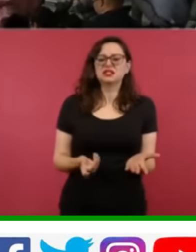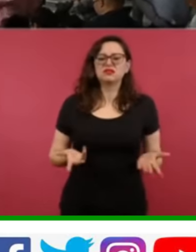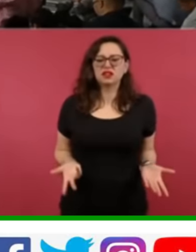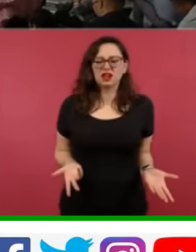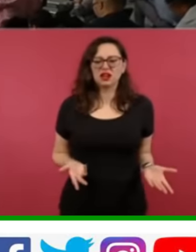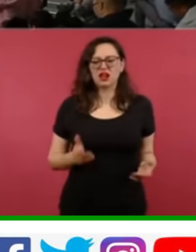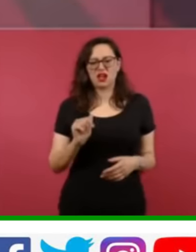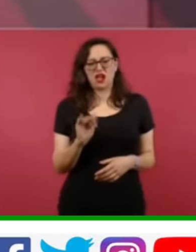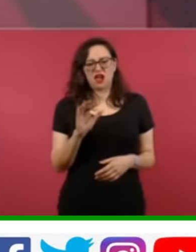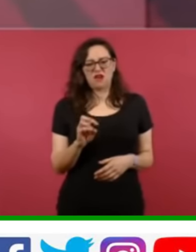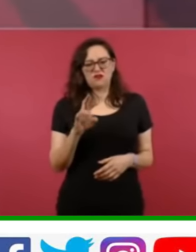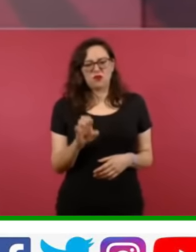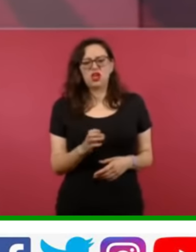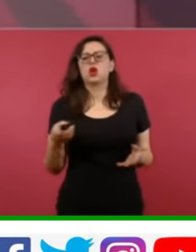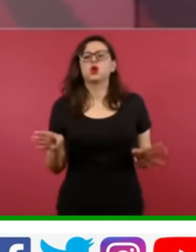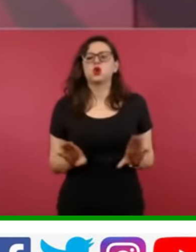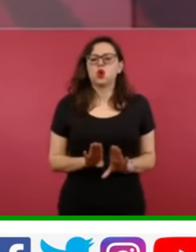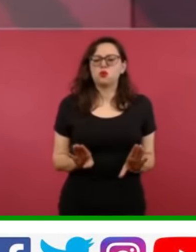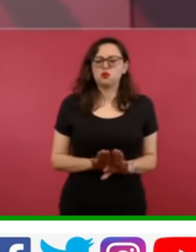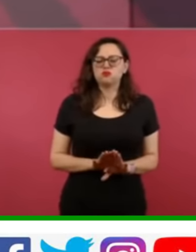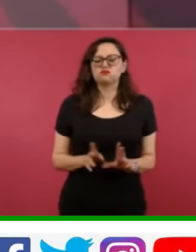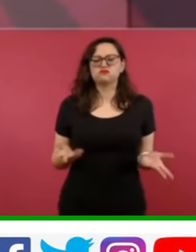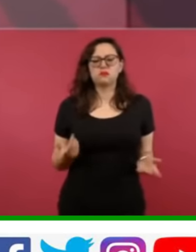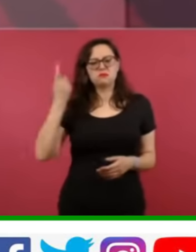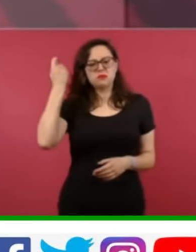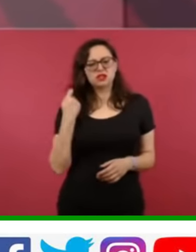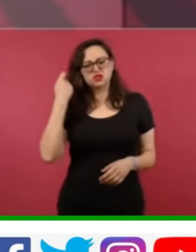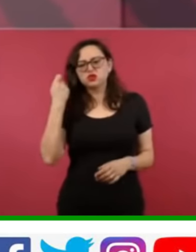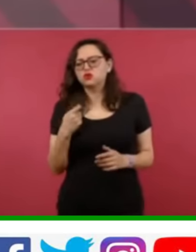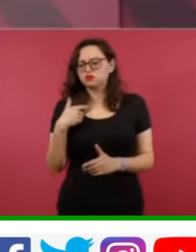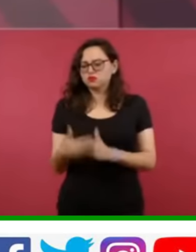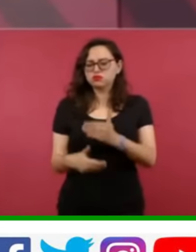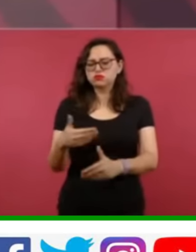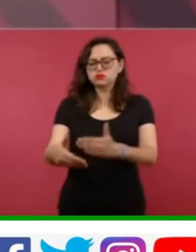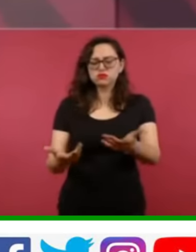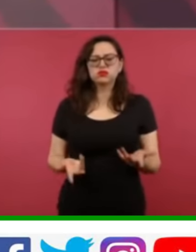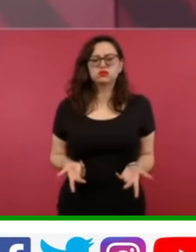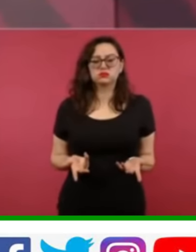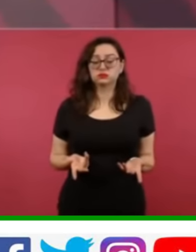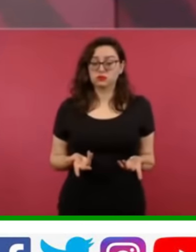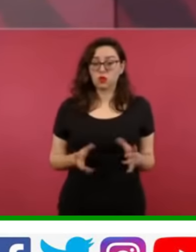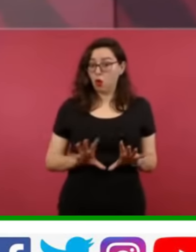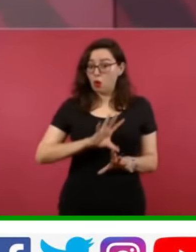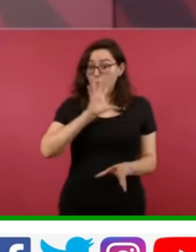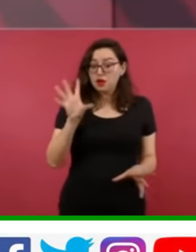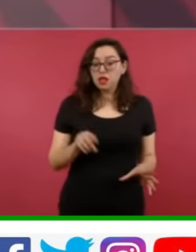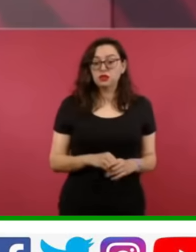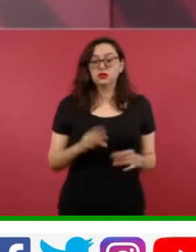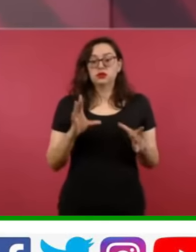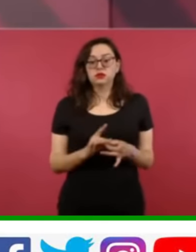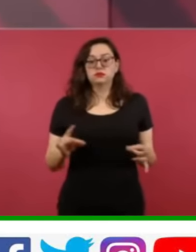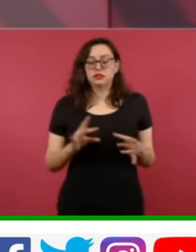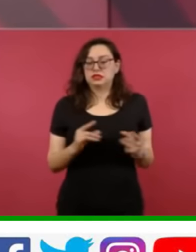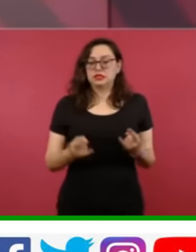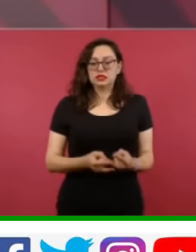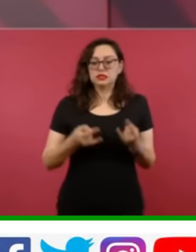Afores, con las pensiones. ¿Cómo inició esto? ¿Qué es